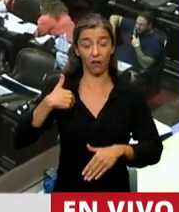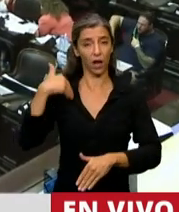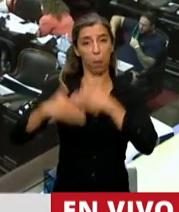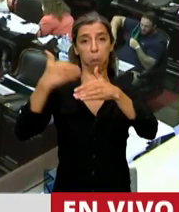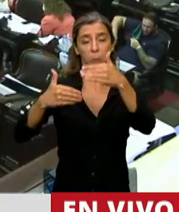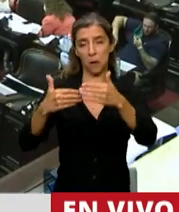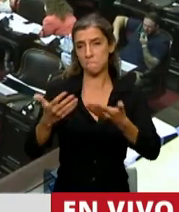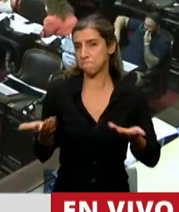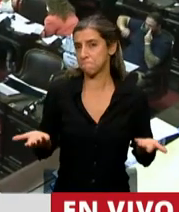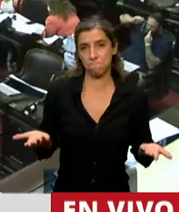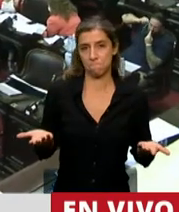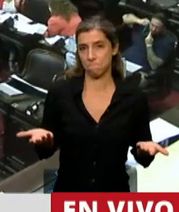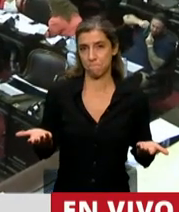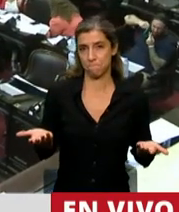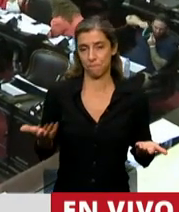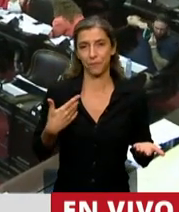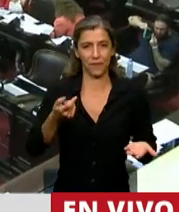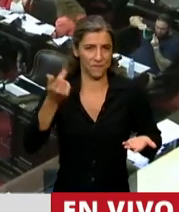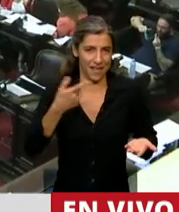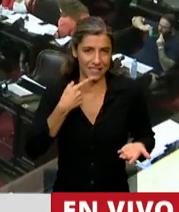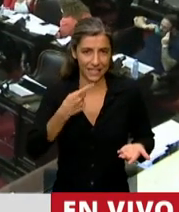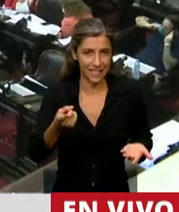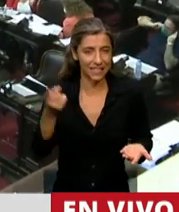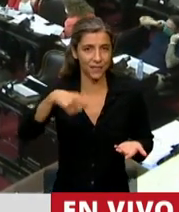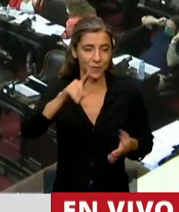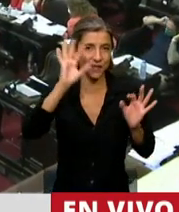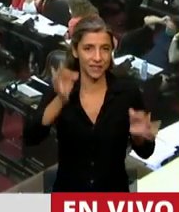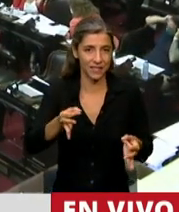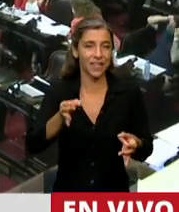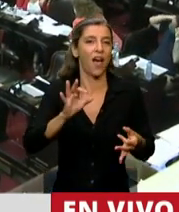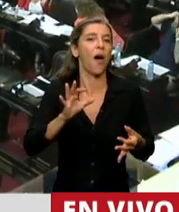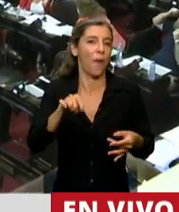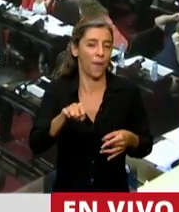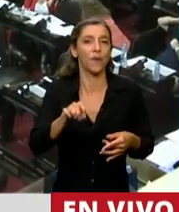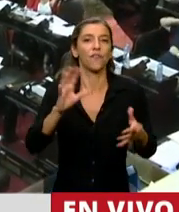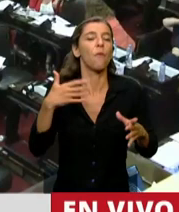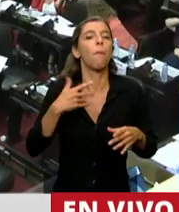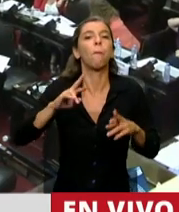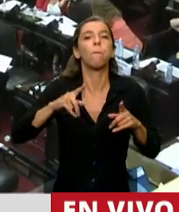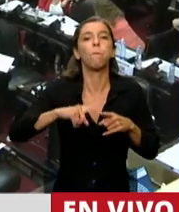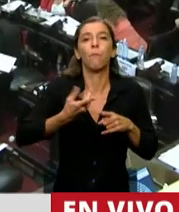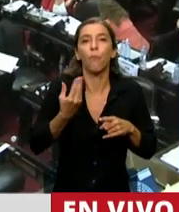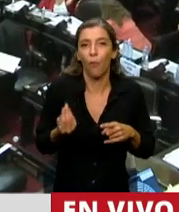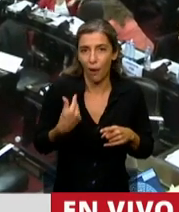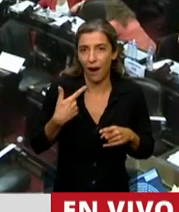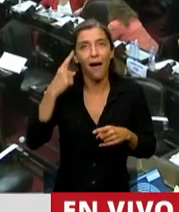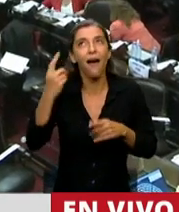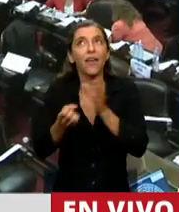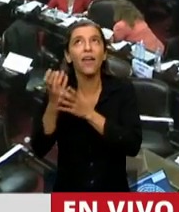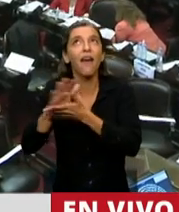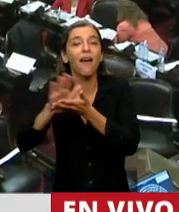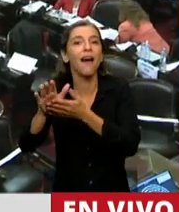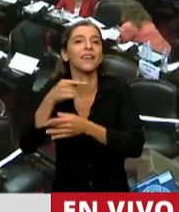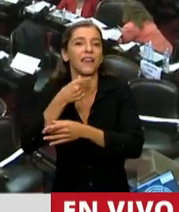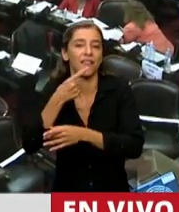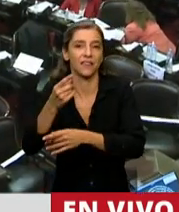Es muy simple de decirlo. ¿Quiénes son? Una política de innovación productiva implica que haya productividad y